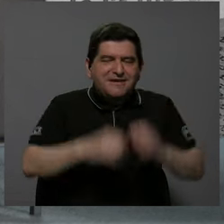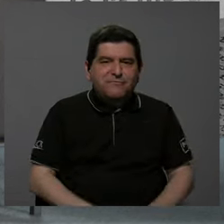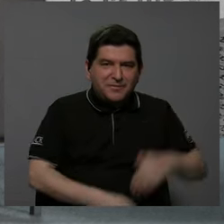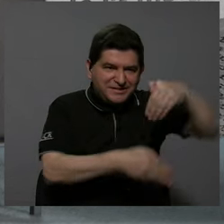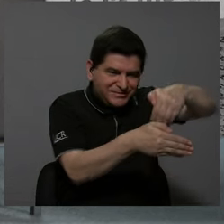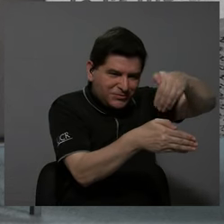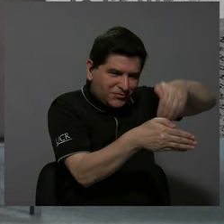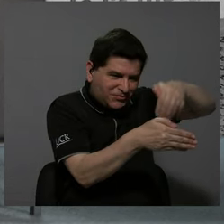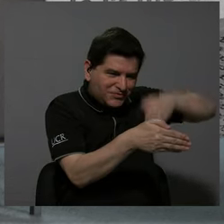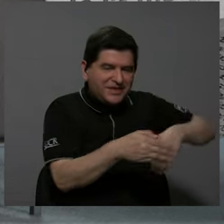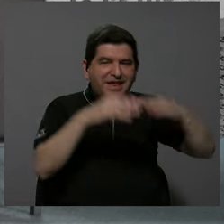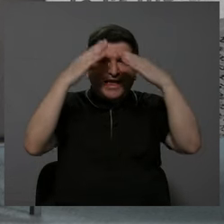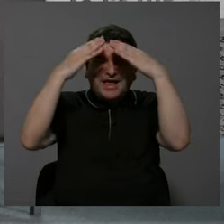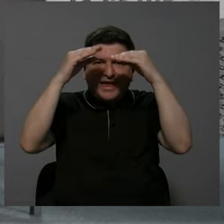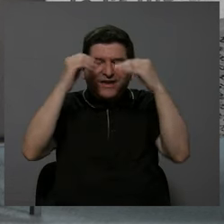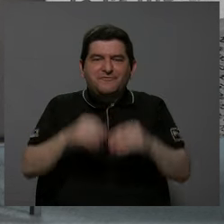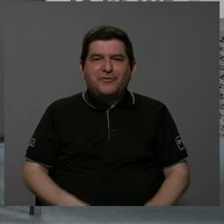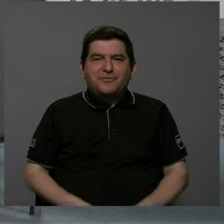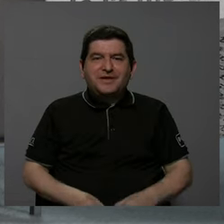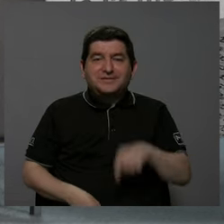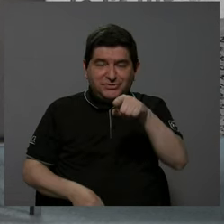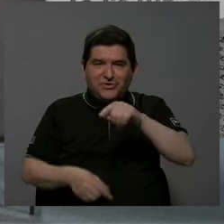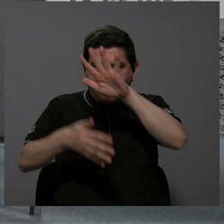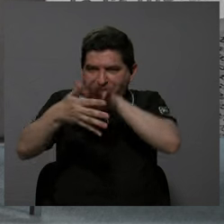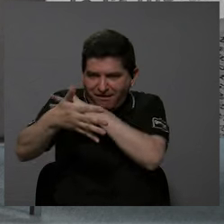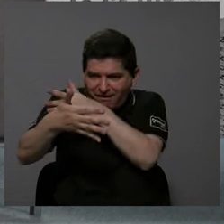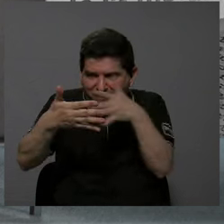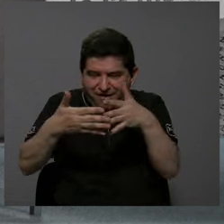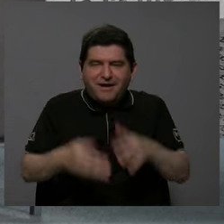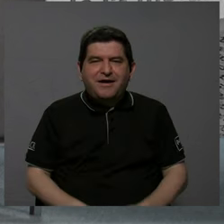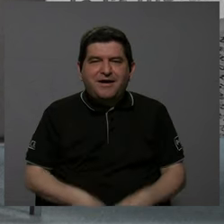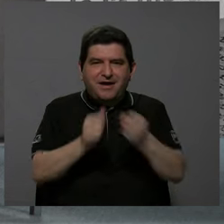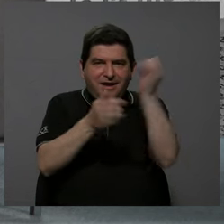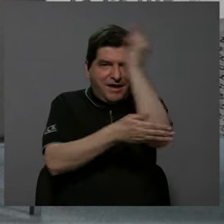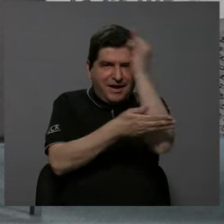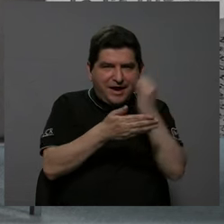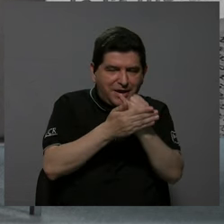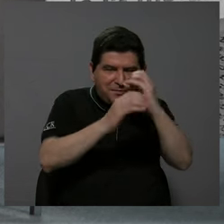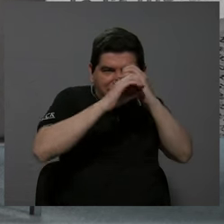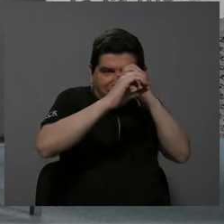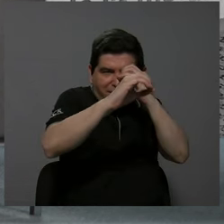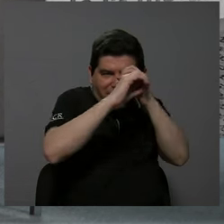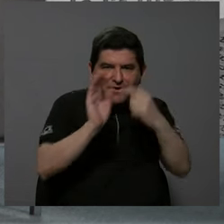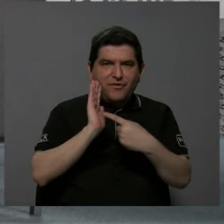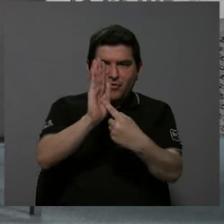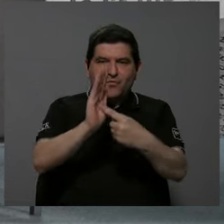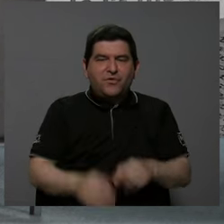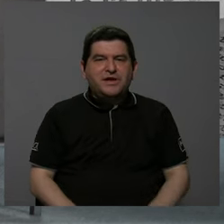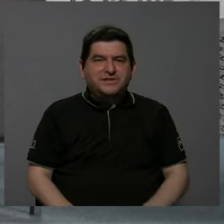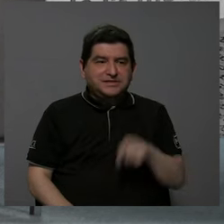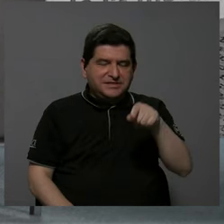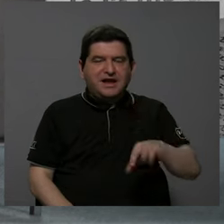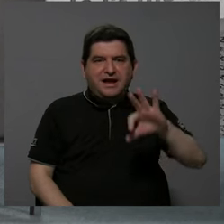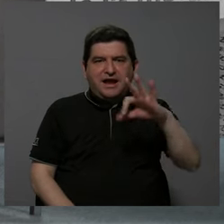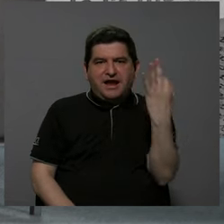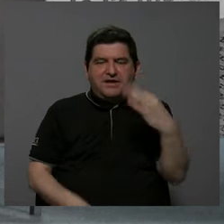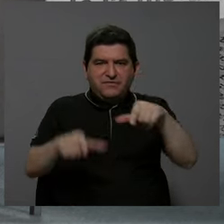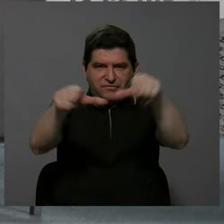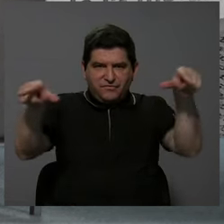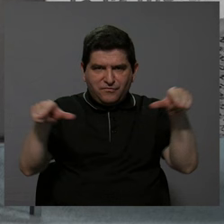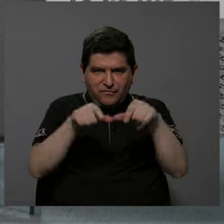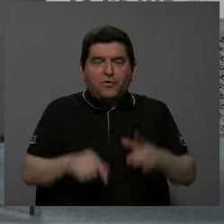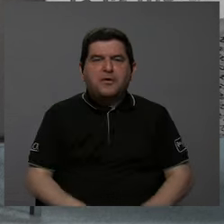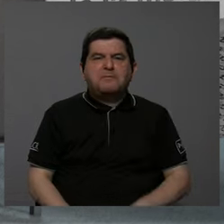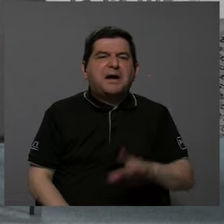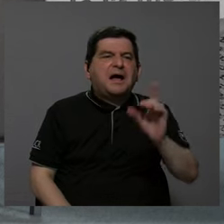registral y la información gráfica. El plano de catastro que todos conocemos, nos dice cuál es la figura de la propiedad,